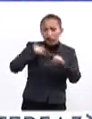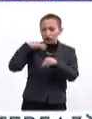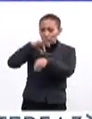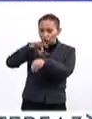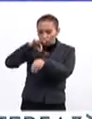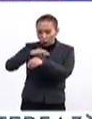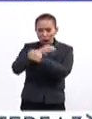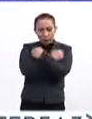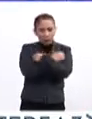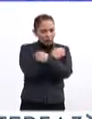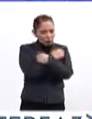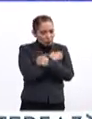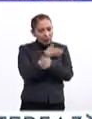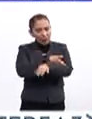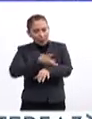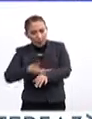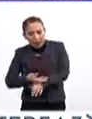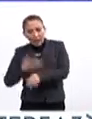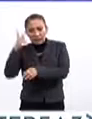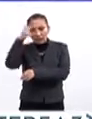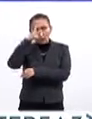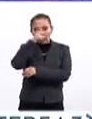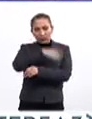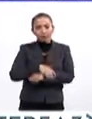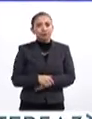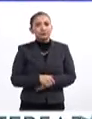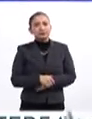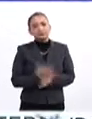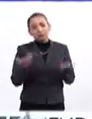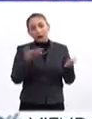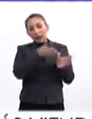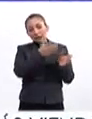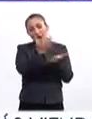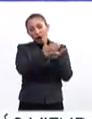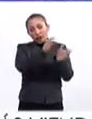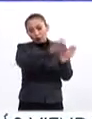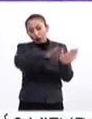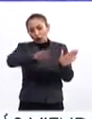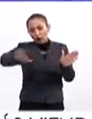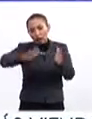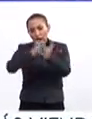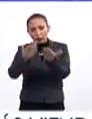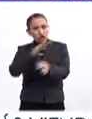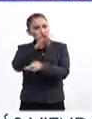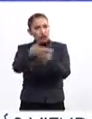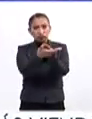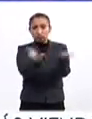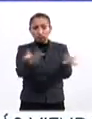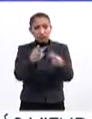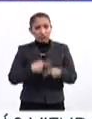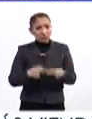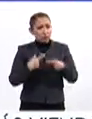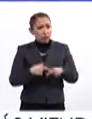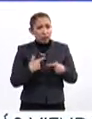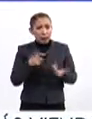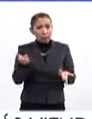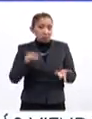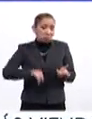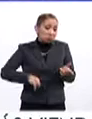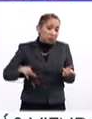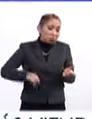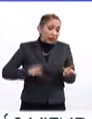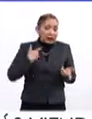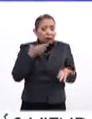médica, educativa, familiar y psicológica. Y es una colección para todo público que tenga